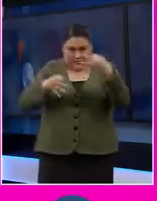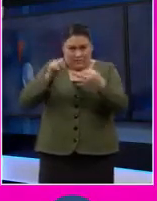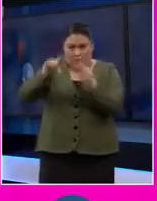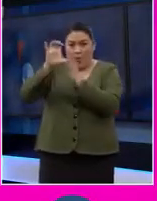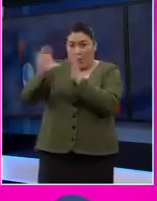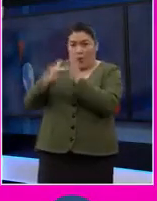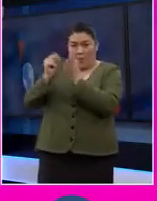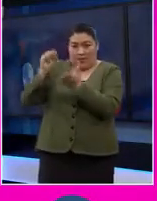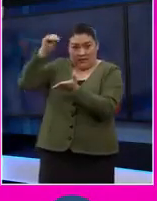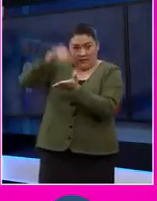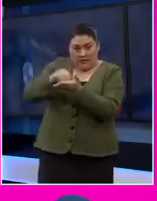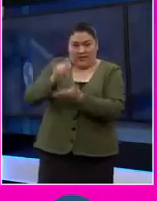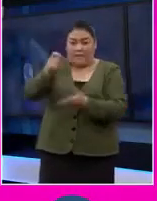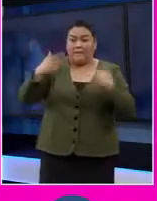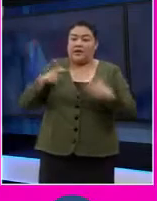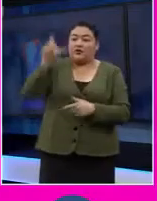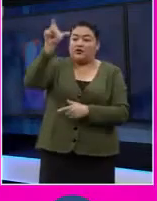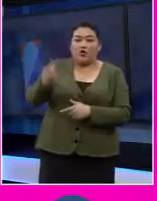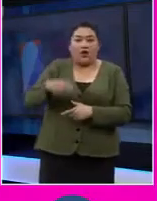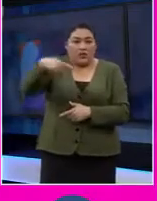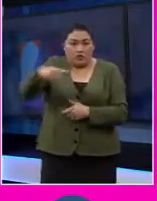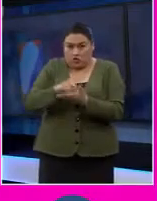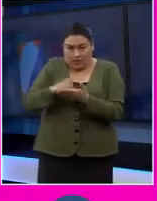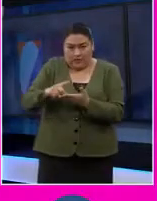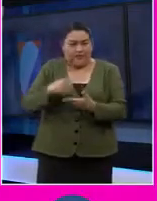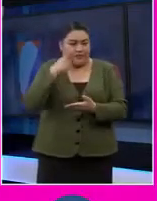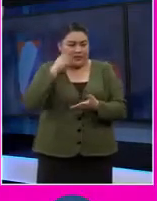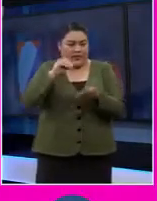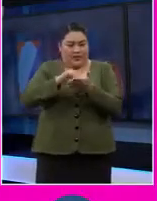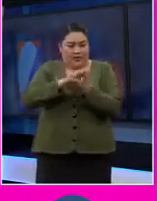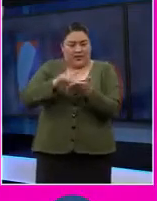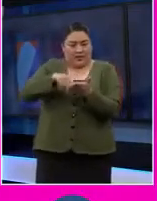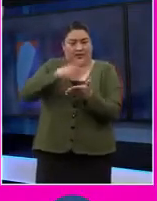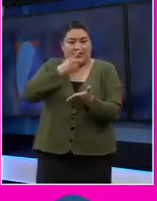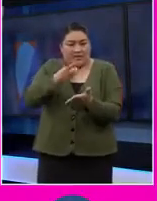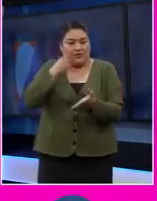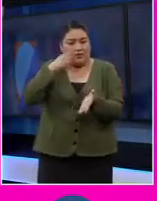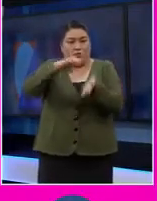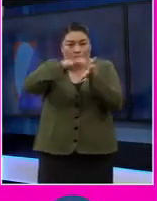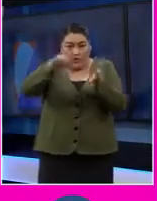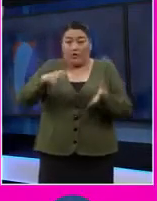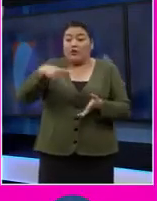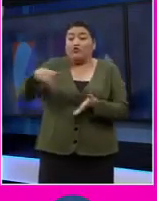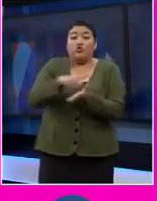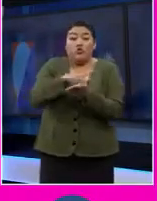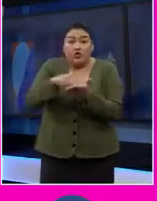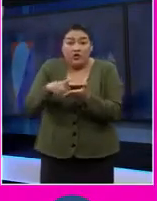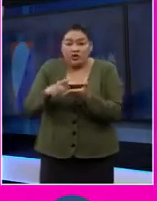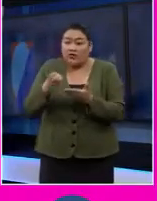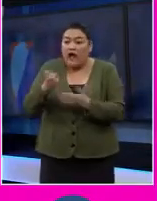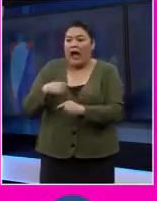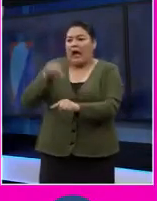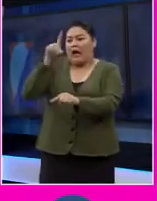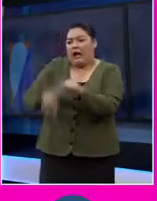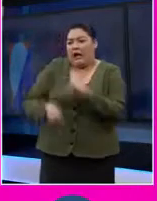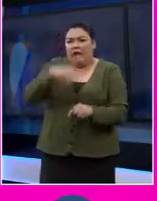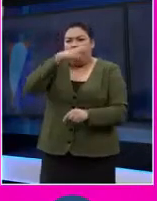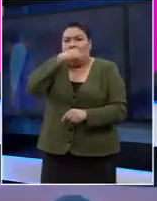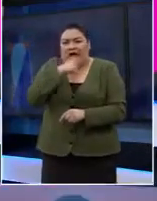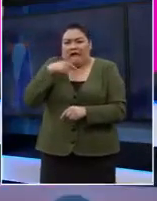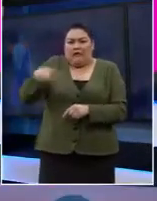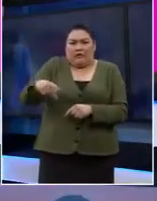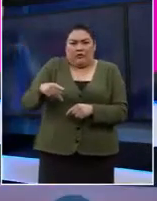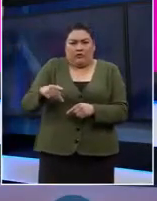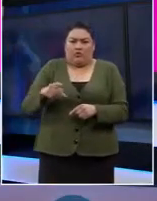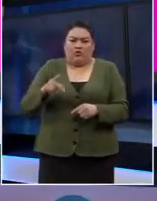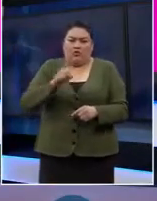convención, en donde se dice que no puede haber circunstancias en las cuales se anule la posibilidad de ejercer la capacidad jurídica